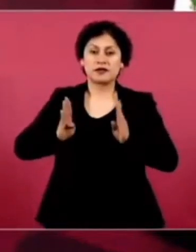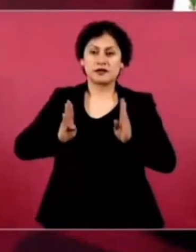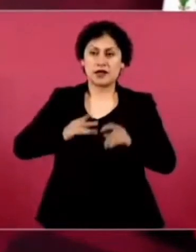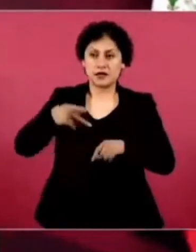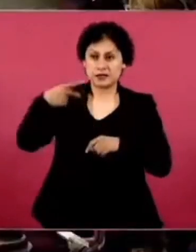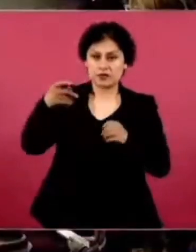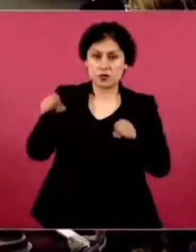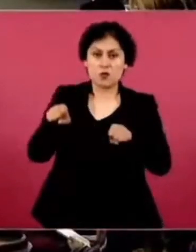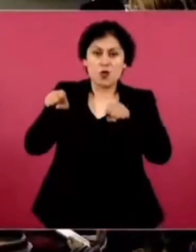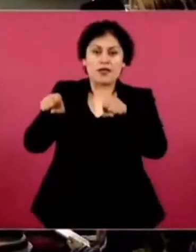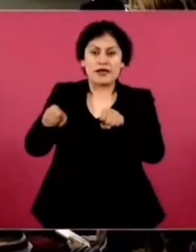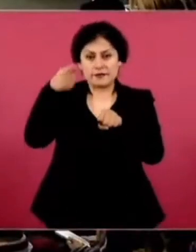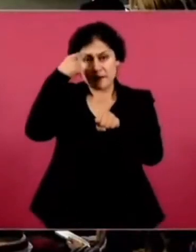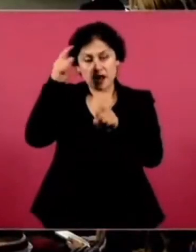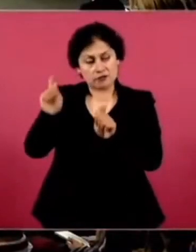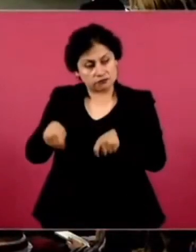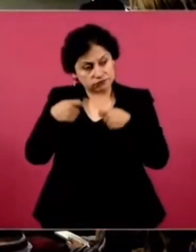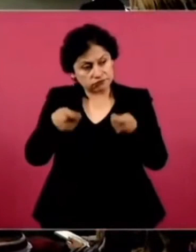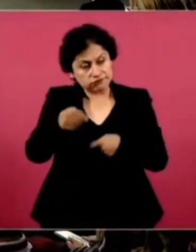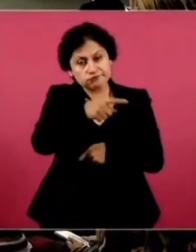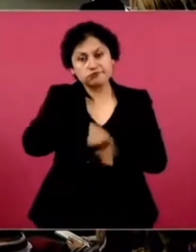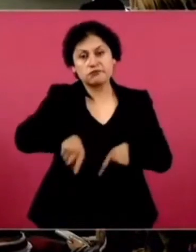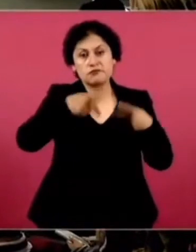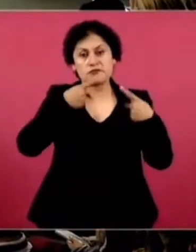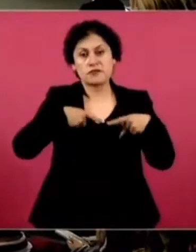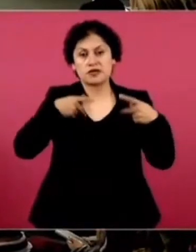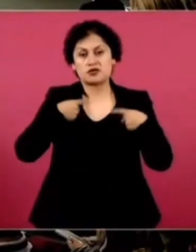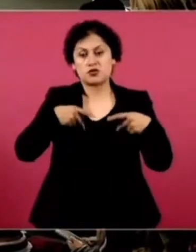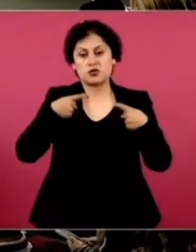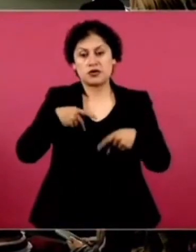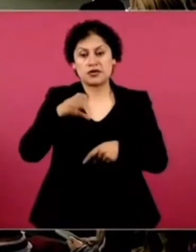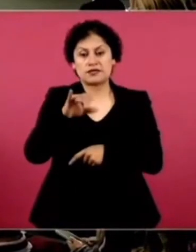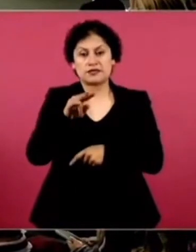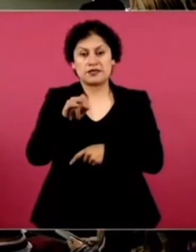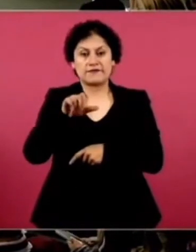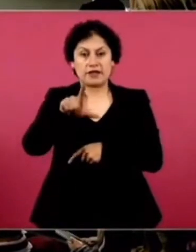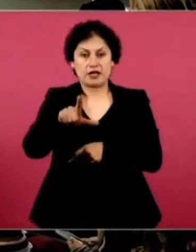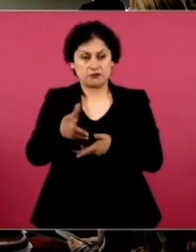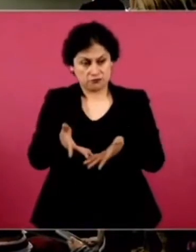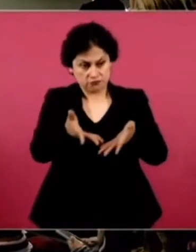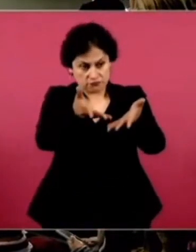civiles. Porque el presidente Juárez. Era civilista.